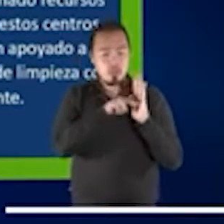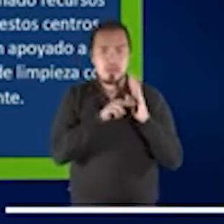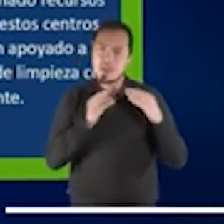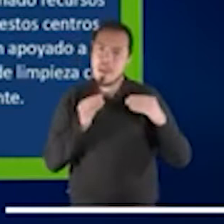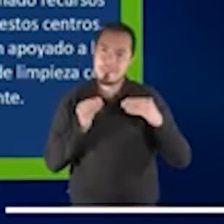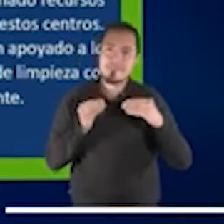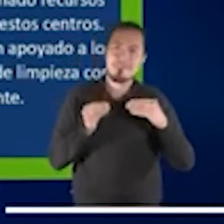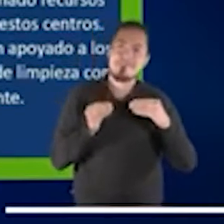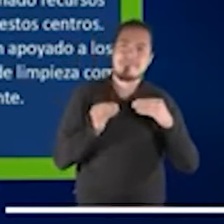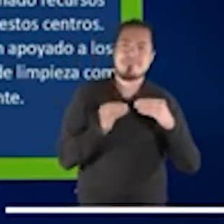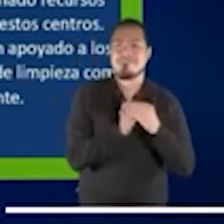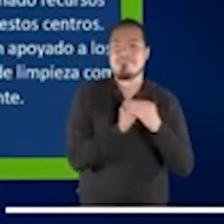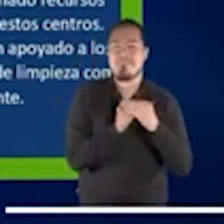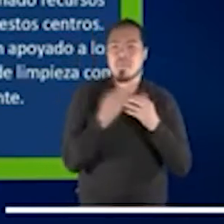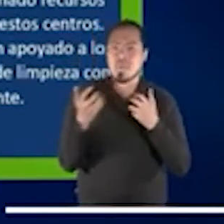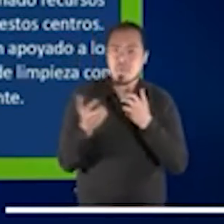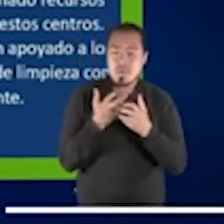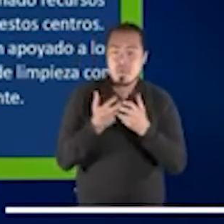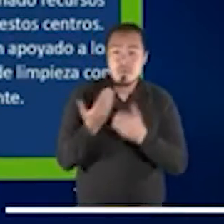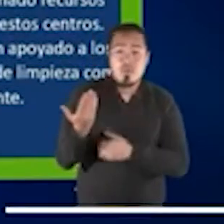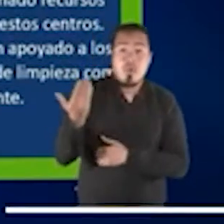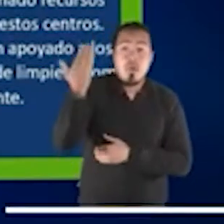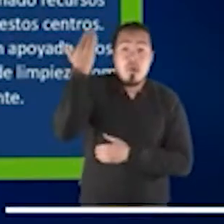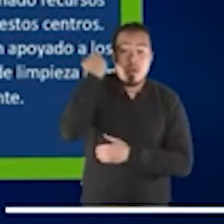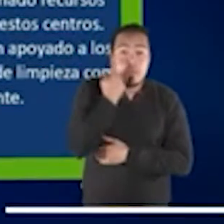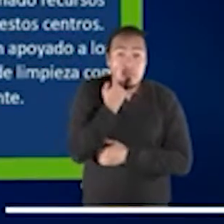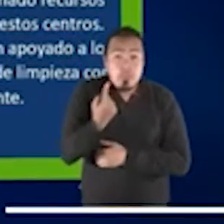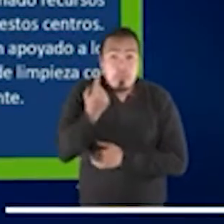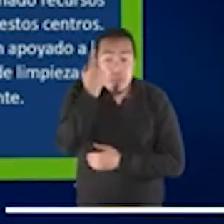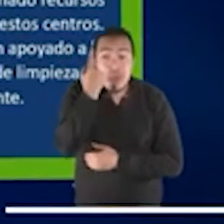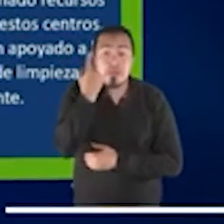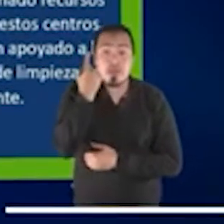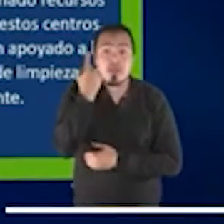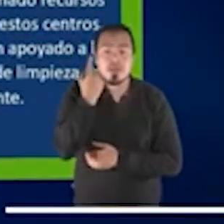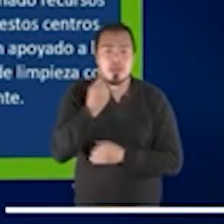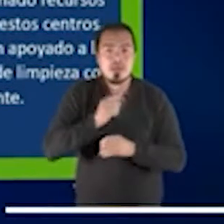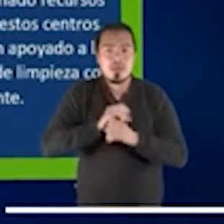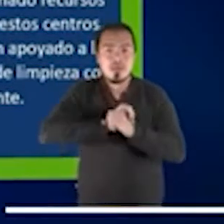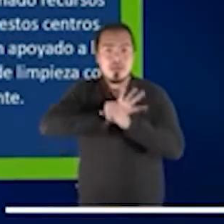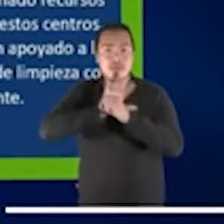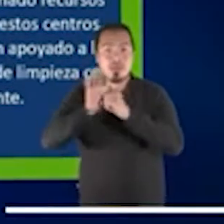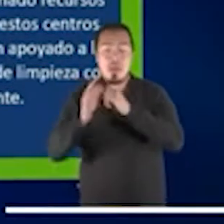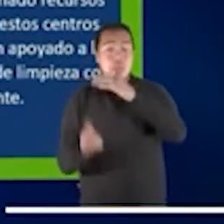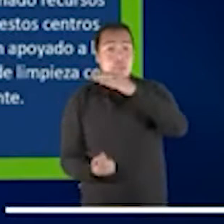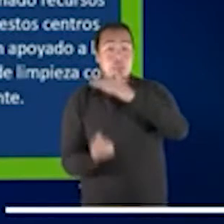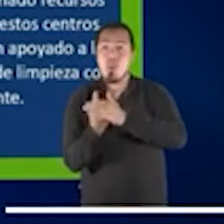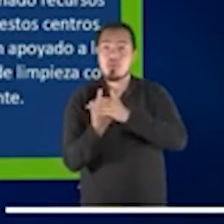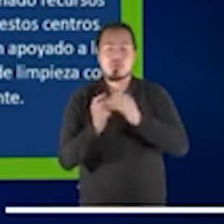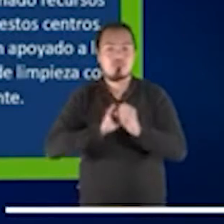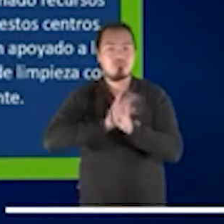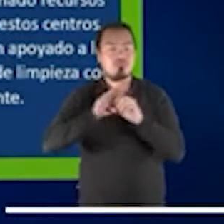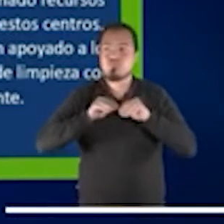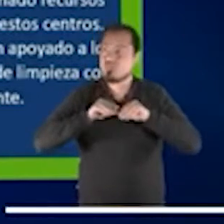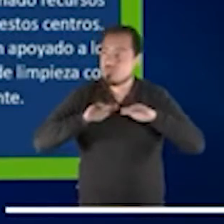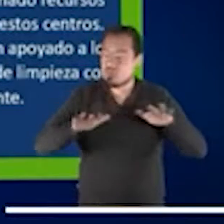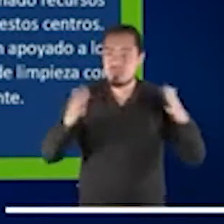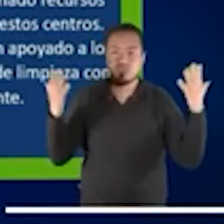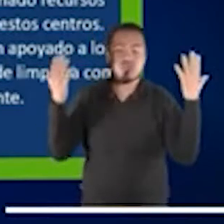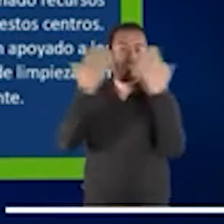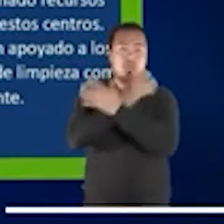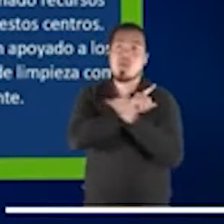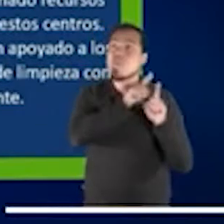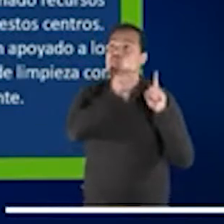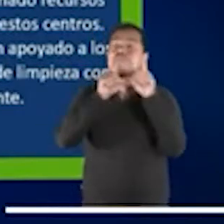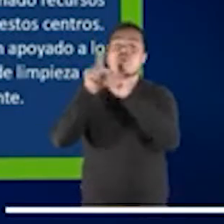su funcionamiento. En principio, al principio de la pandemia, muchos países han